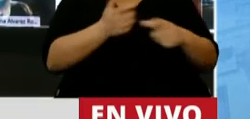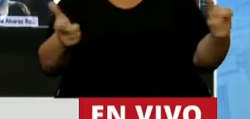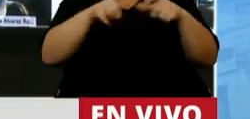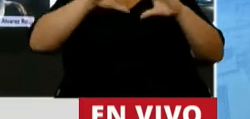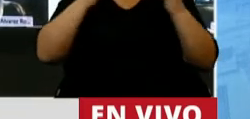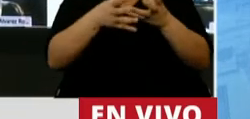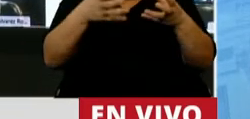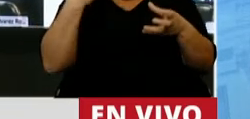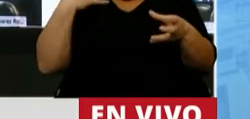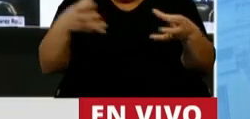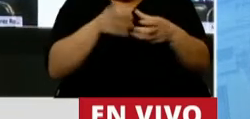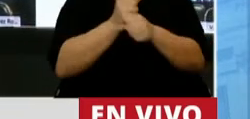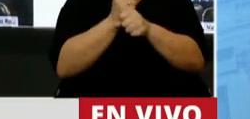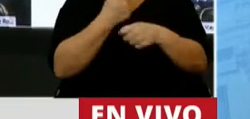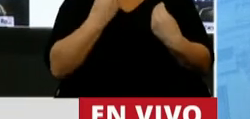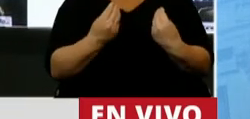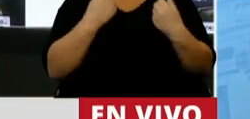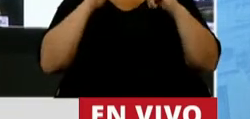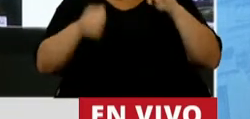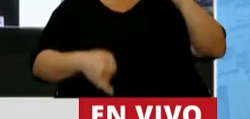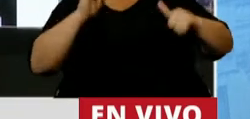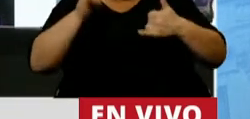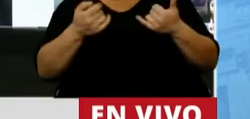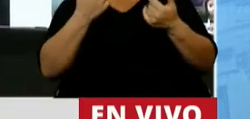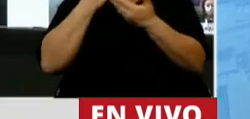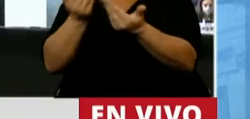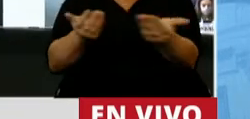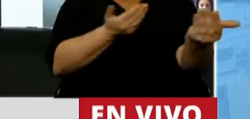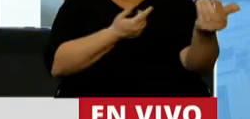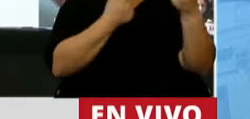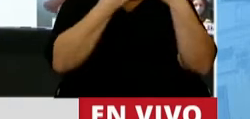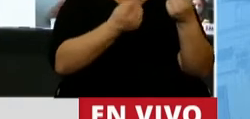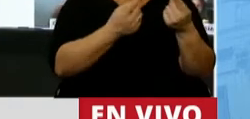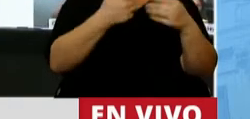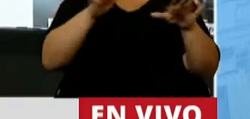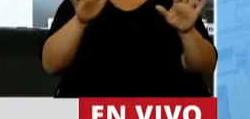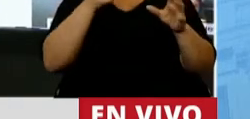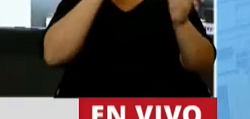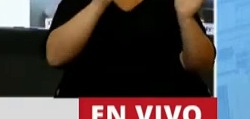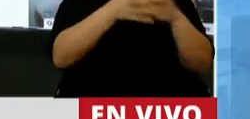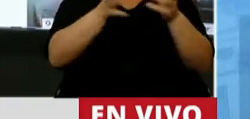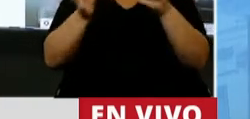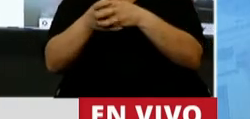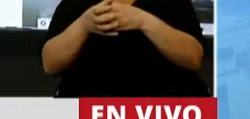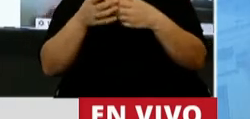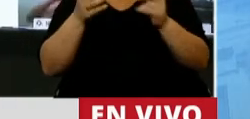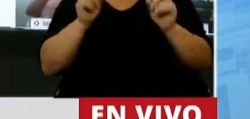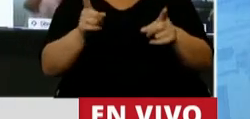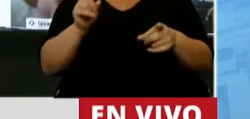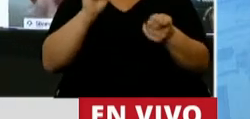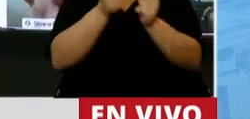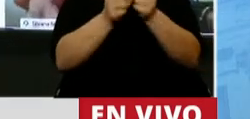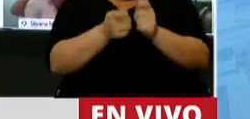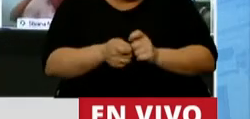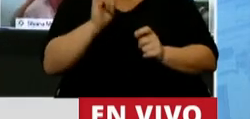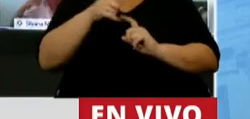Comisión en general, realmente por la predisposición a escuchar y atender, independientemente de que se hayan podido incluir